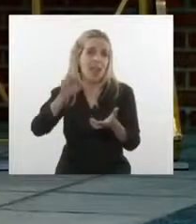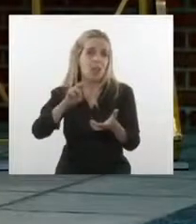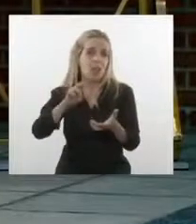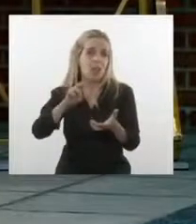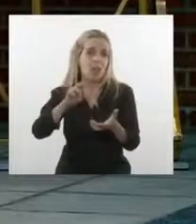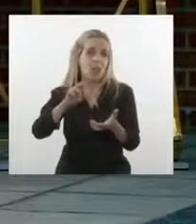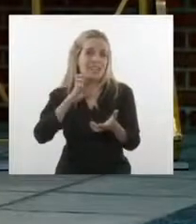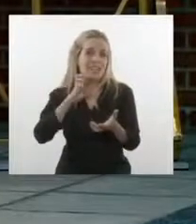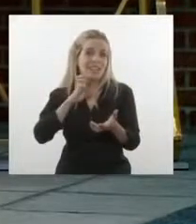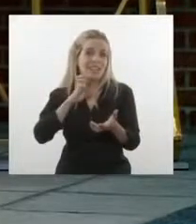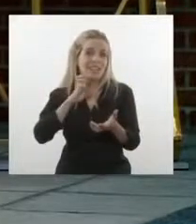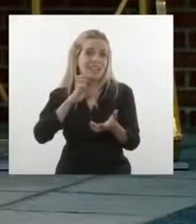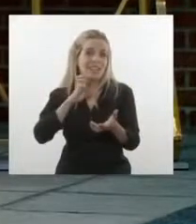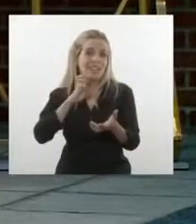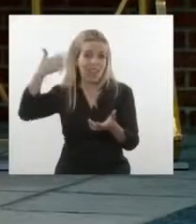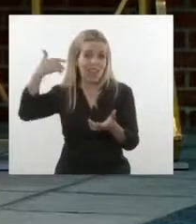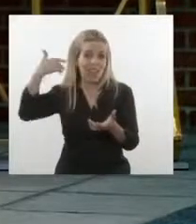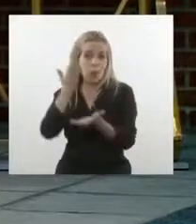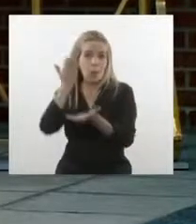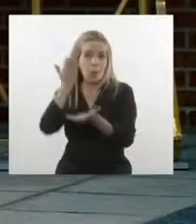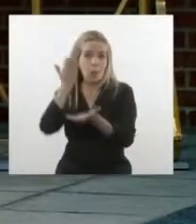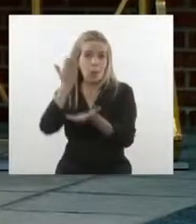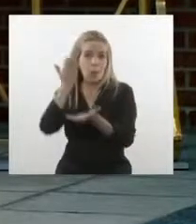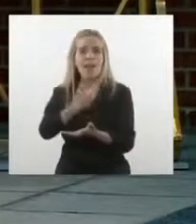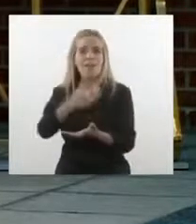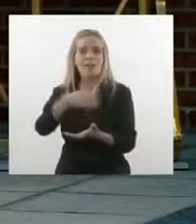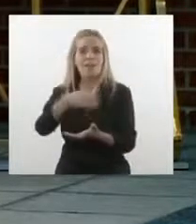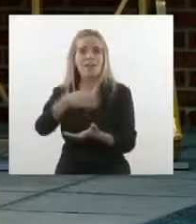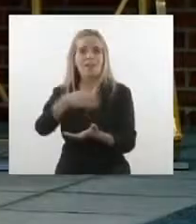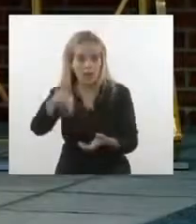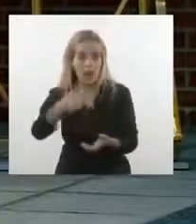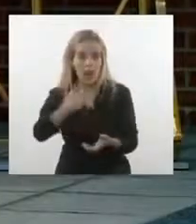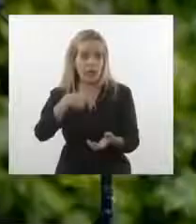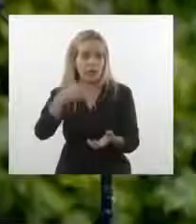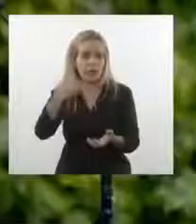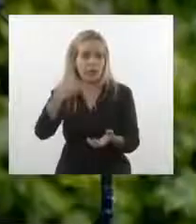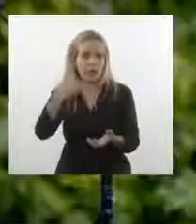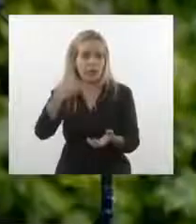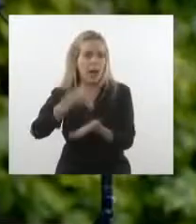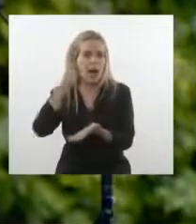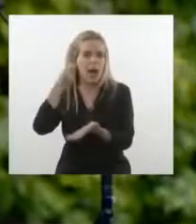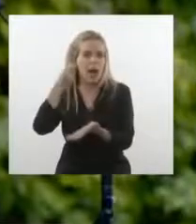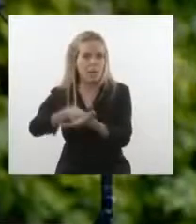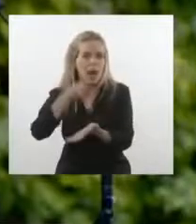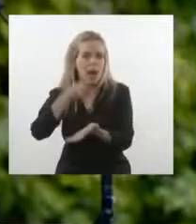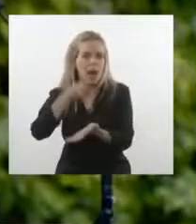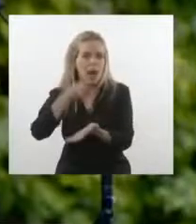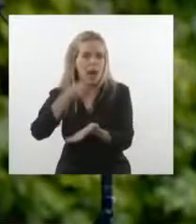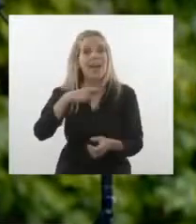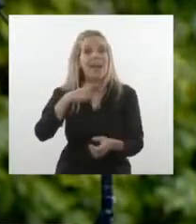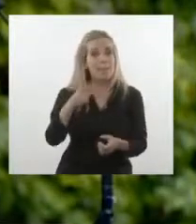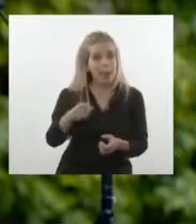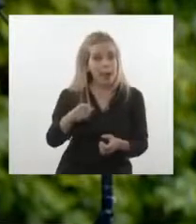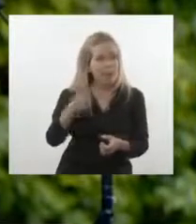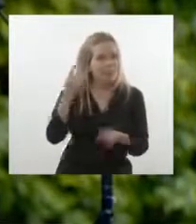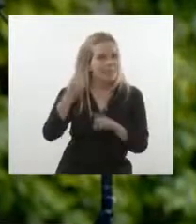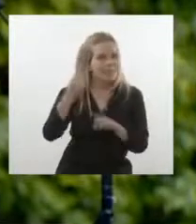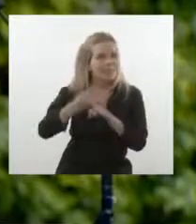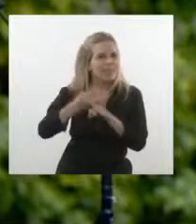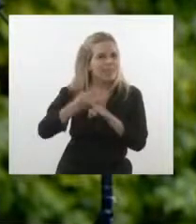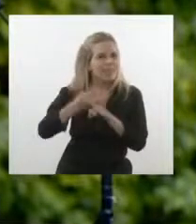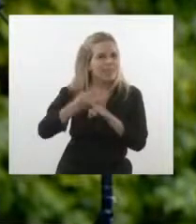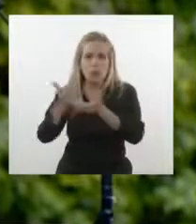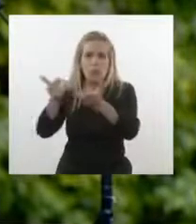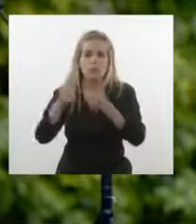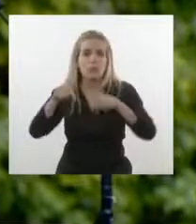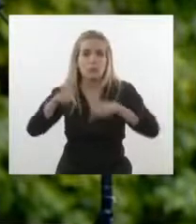nuestro gobierno heredó en el año 2019. Siempre España estuvo a nuestro lado, siempre nos acompañó a nuestros planteos. Y yo públicamente quiero